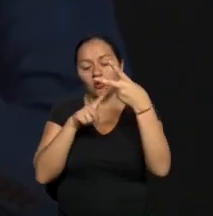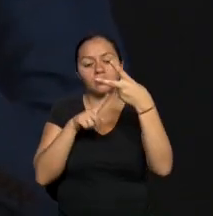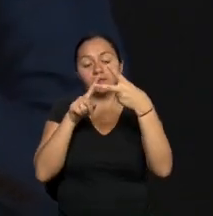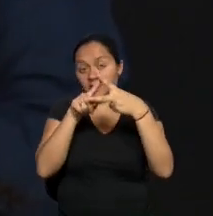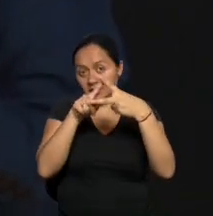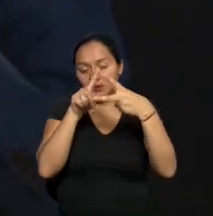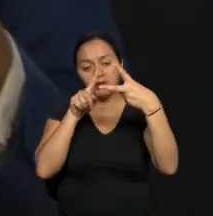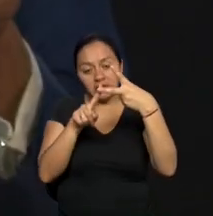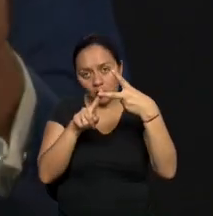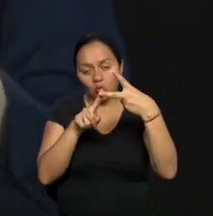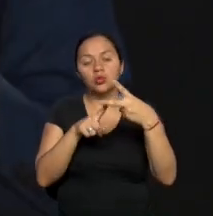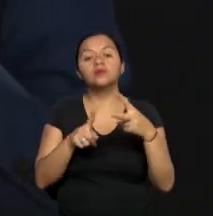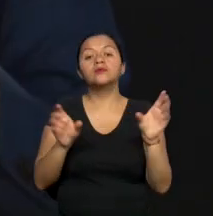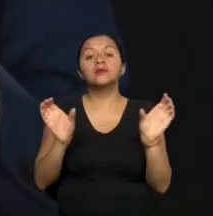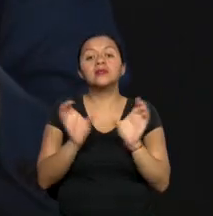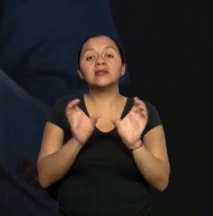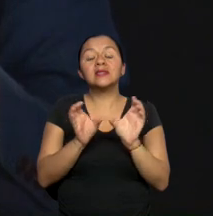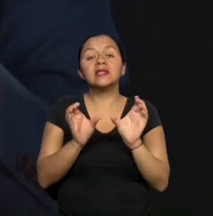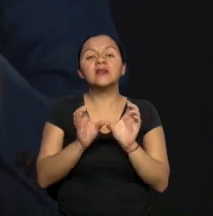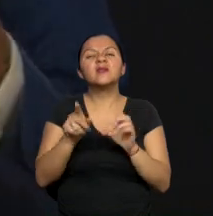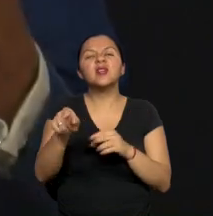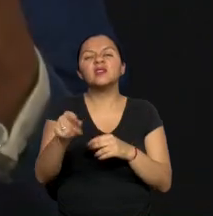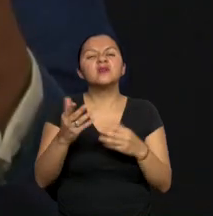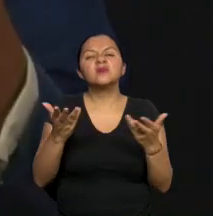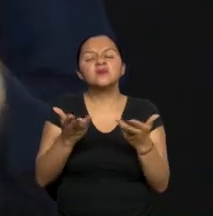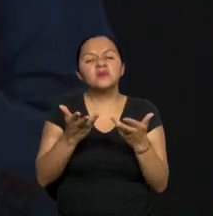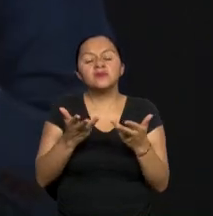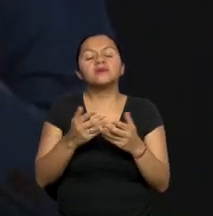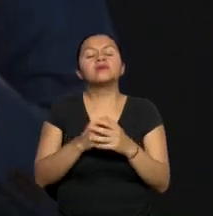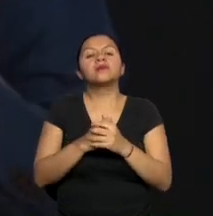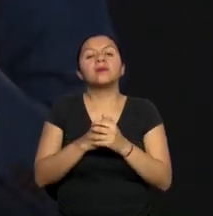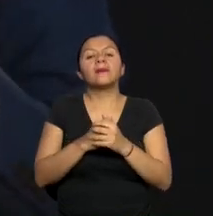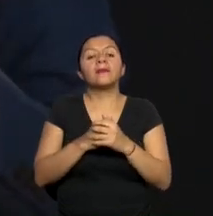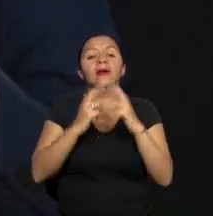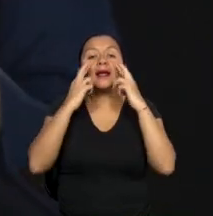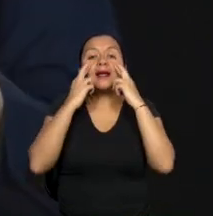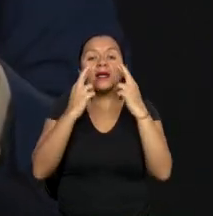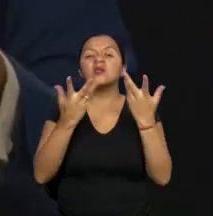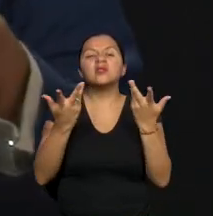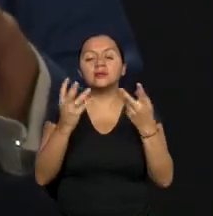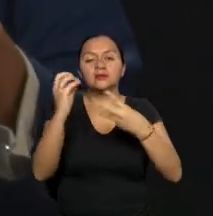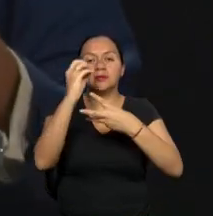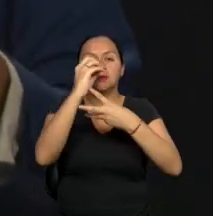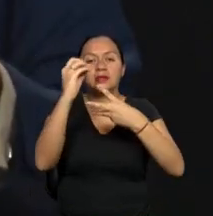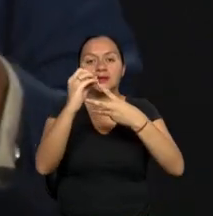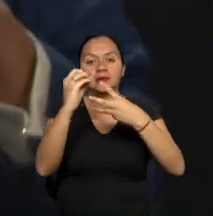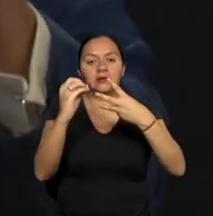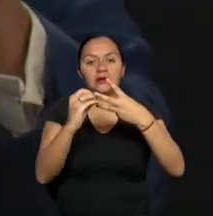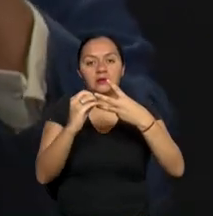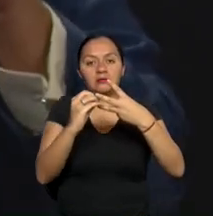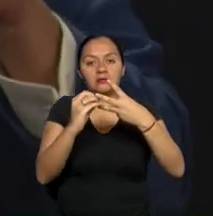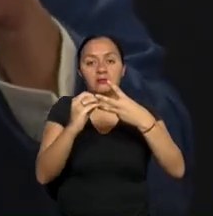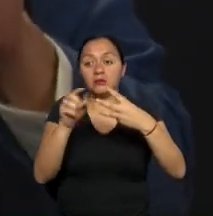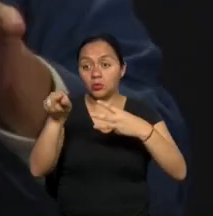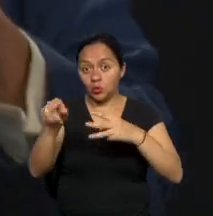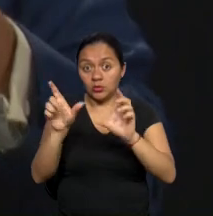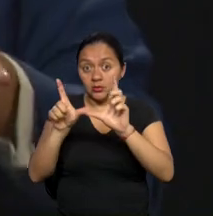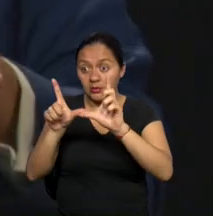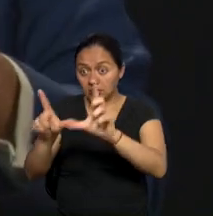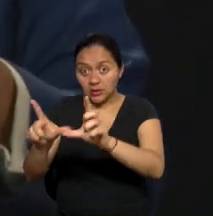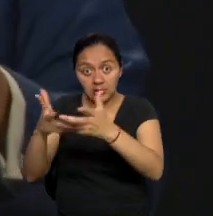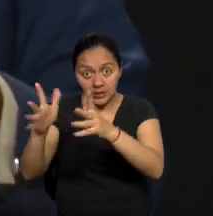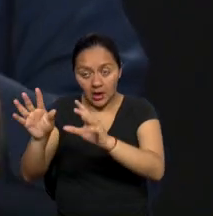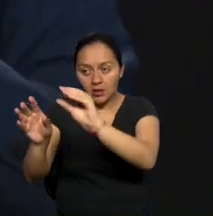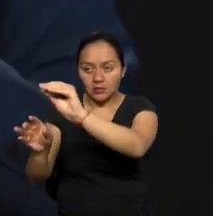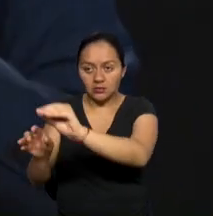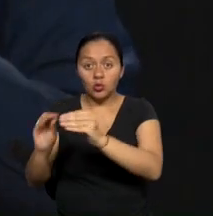la certificación la reconoce el CENESIT. Entonces, cualquier persona que es certificada puede